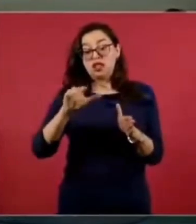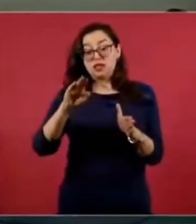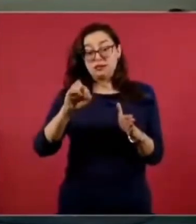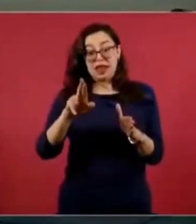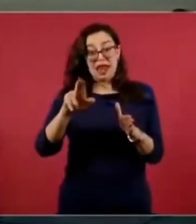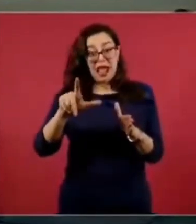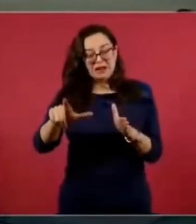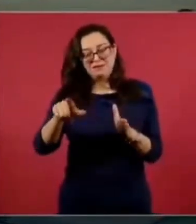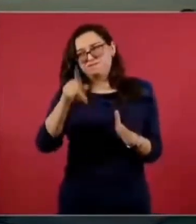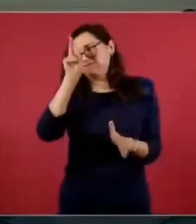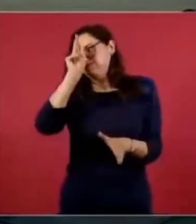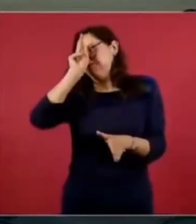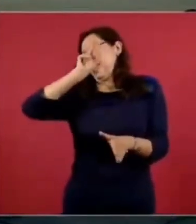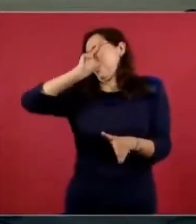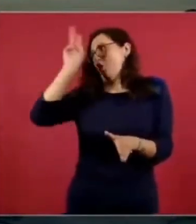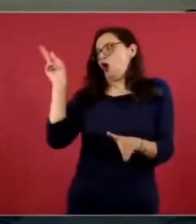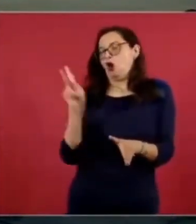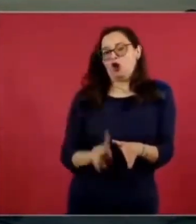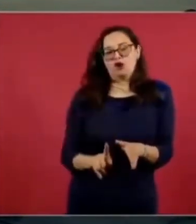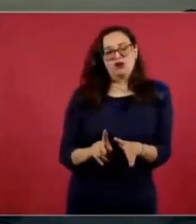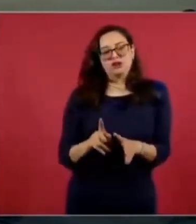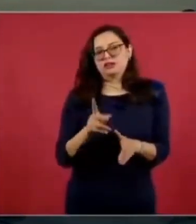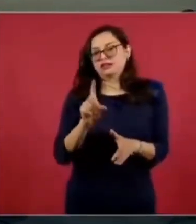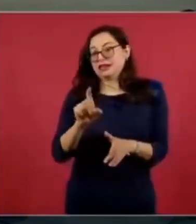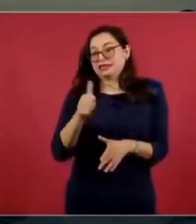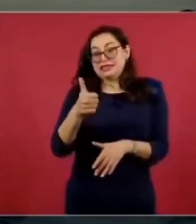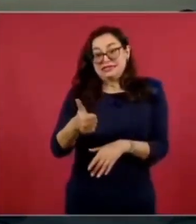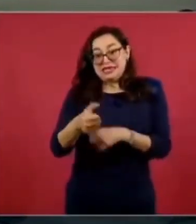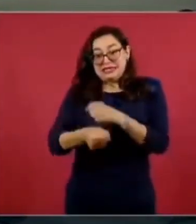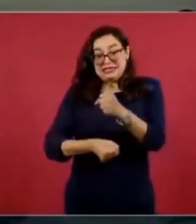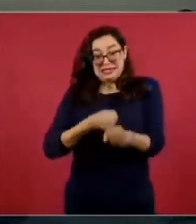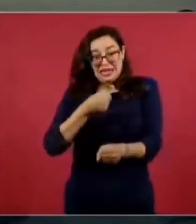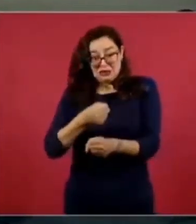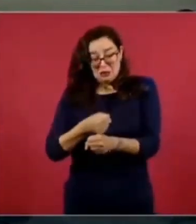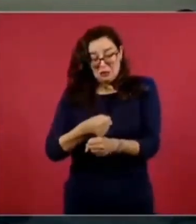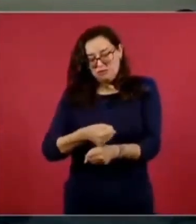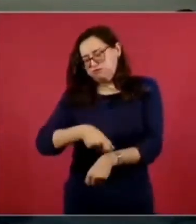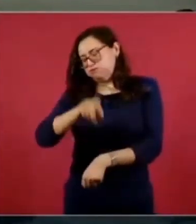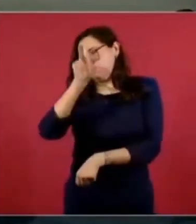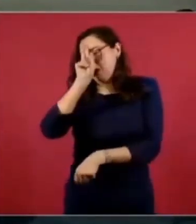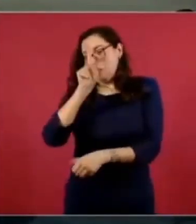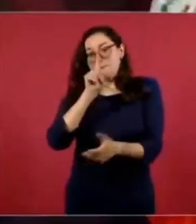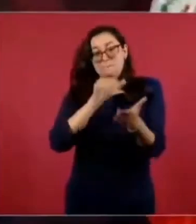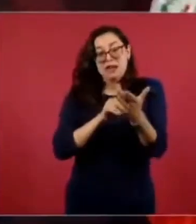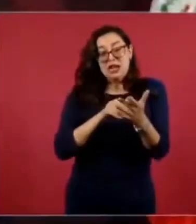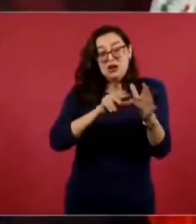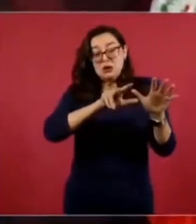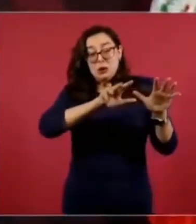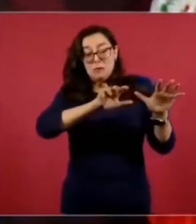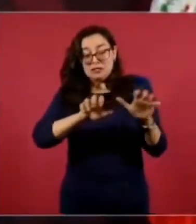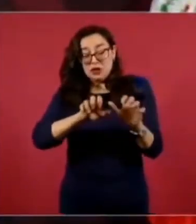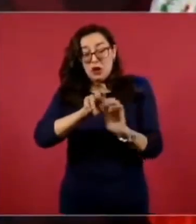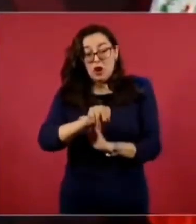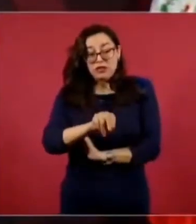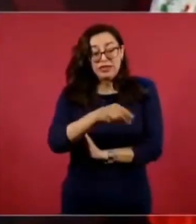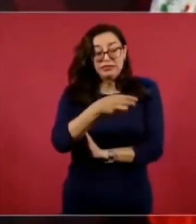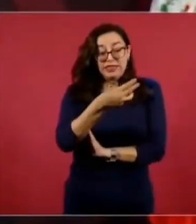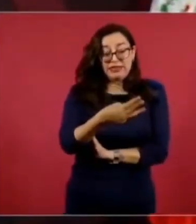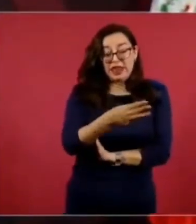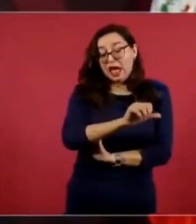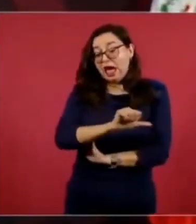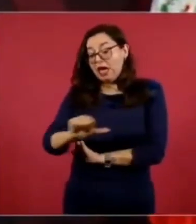de 1983 al 2018,